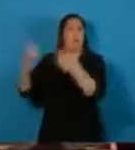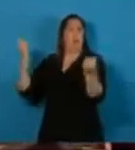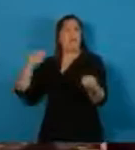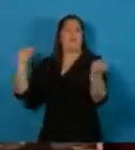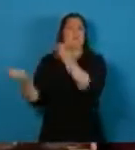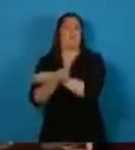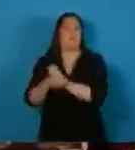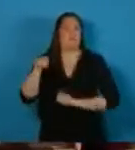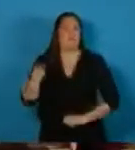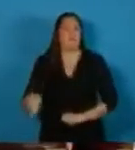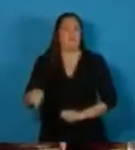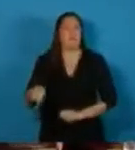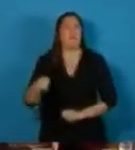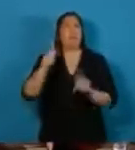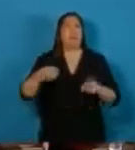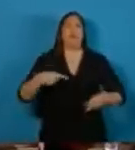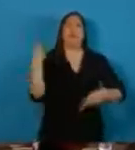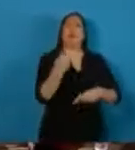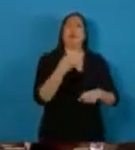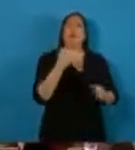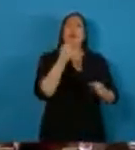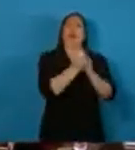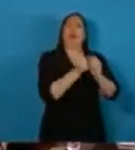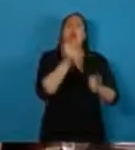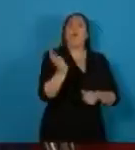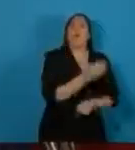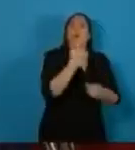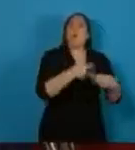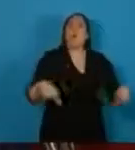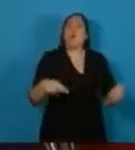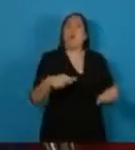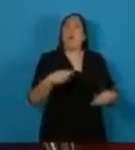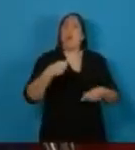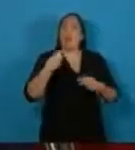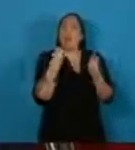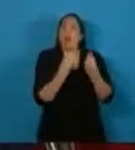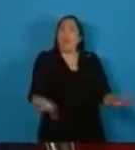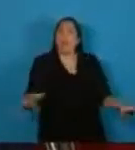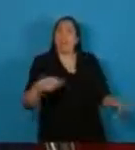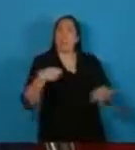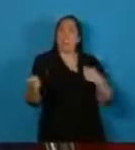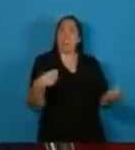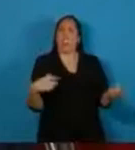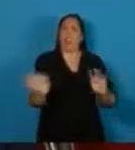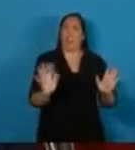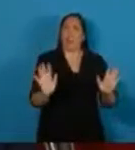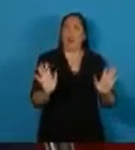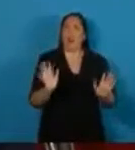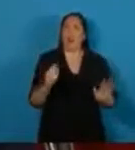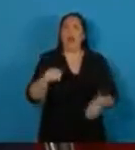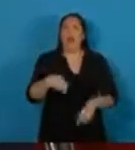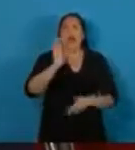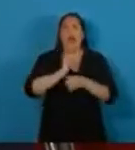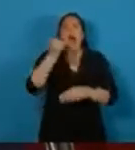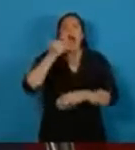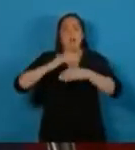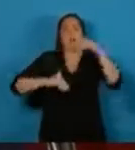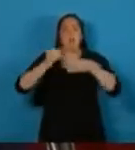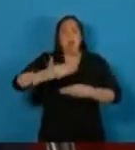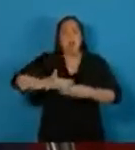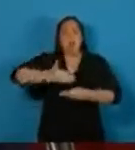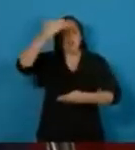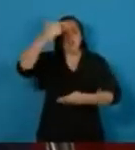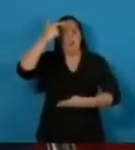despilfarro de nuestras energías productivas. Estos muros, y no nuestras ideas distintas,